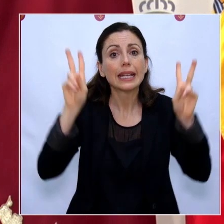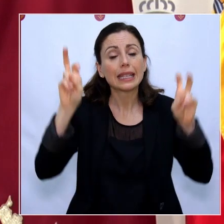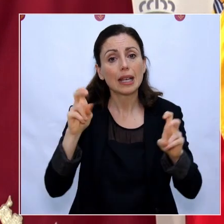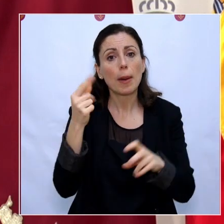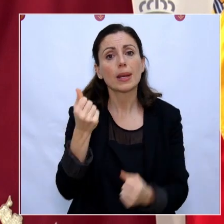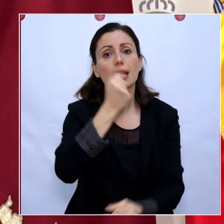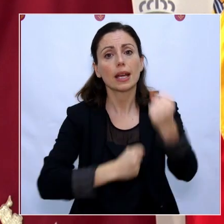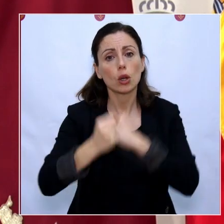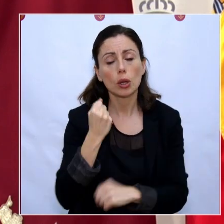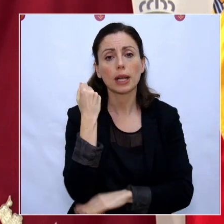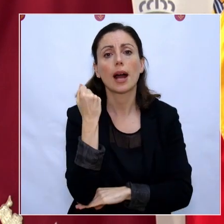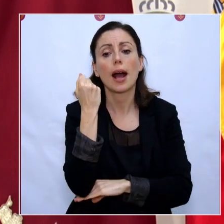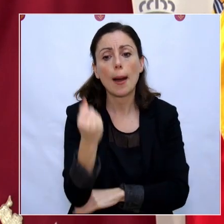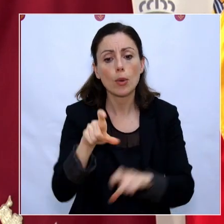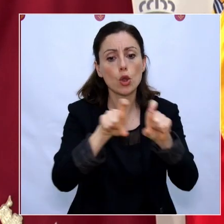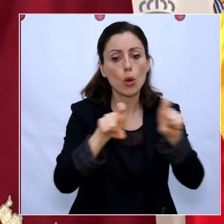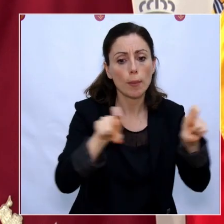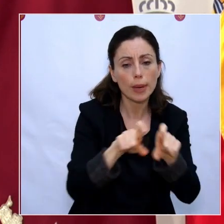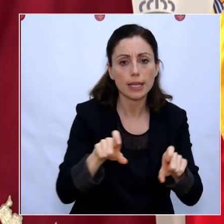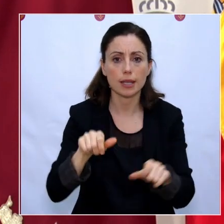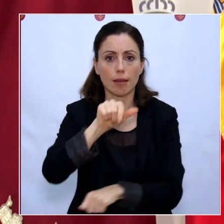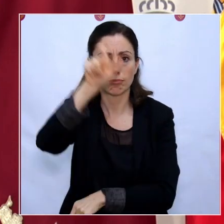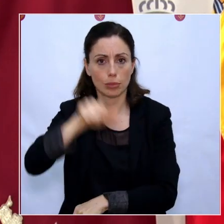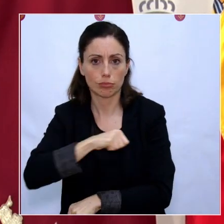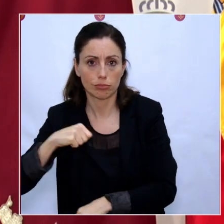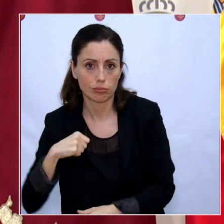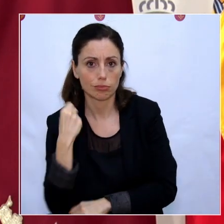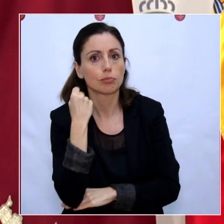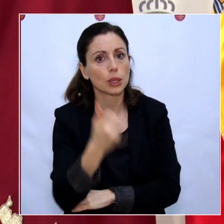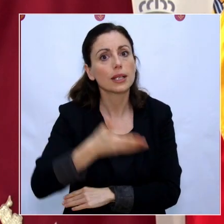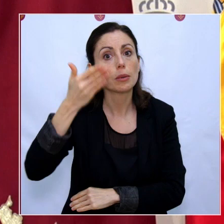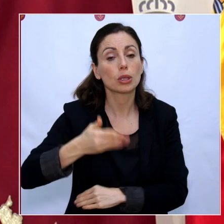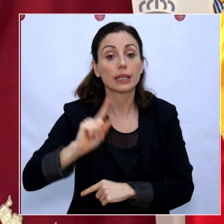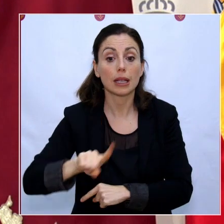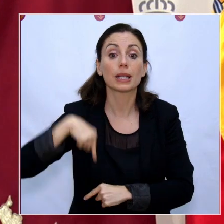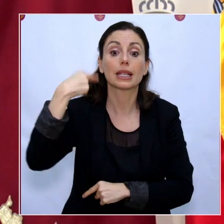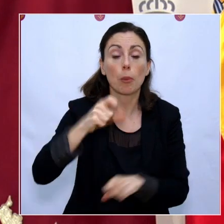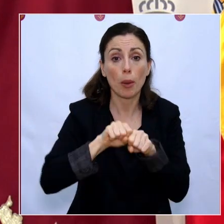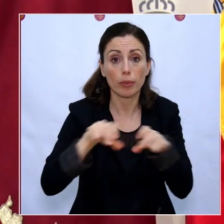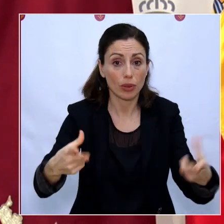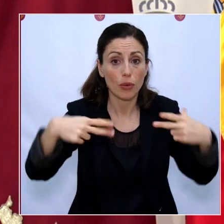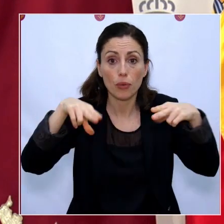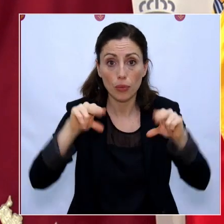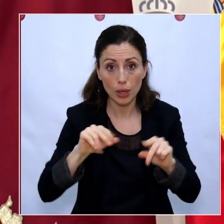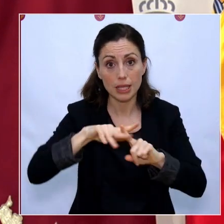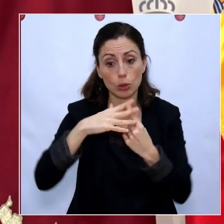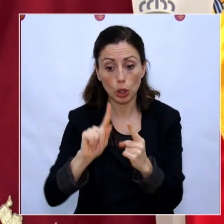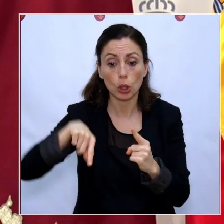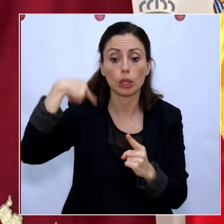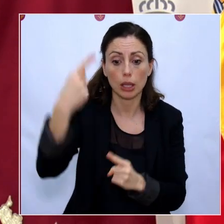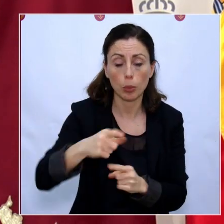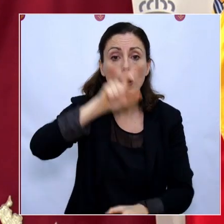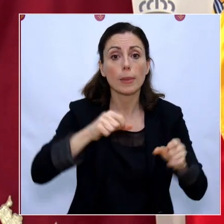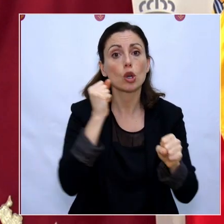son fundamentales para que exista empleo cuando finalice la pandemia. Hay que apoyar a los trabajadores y